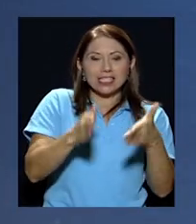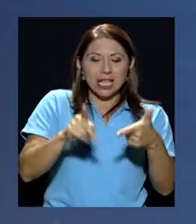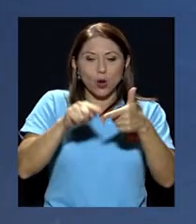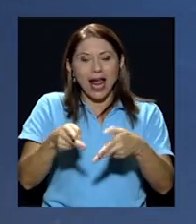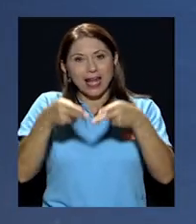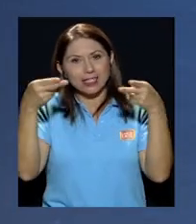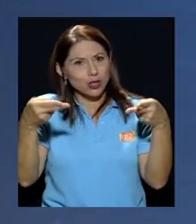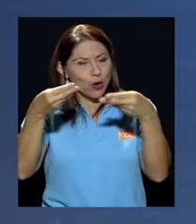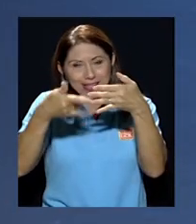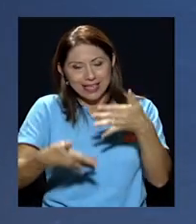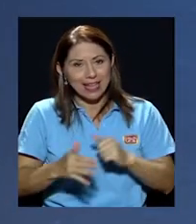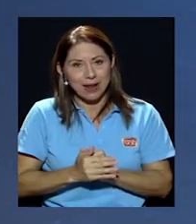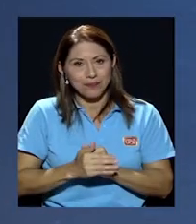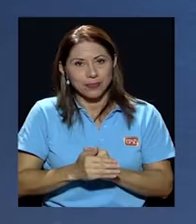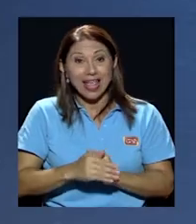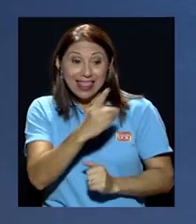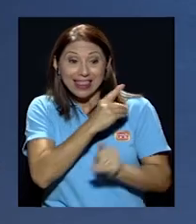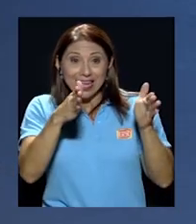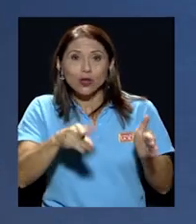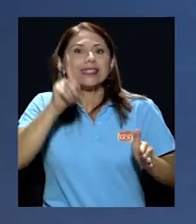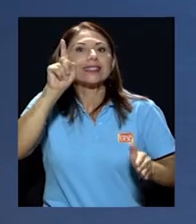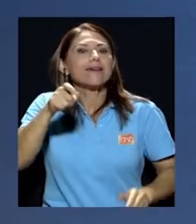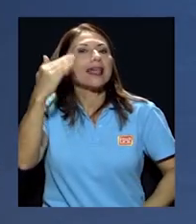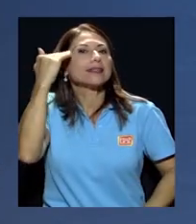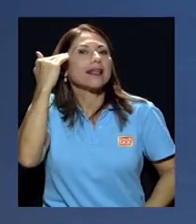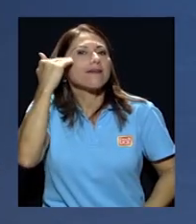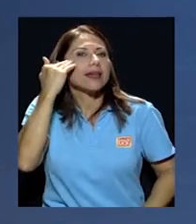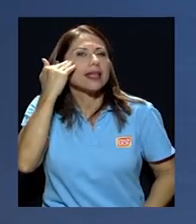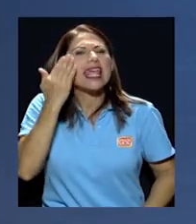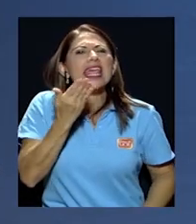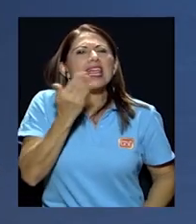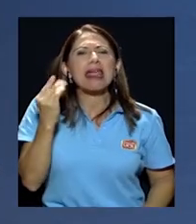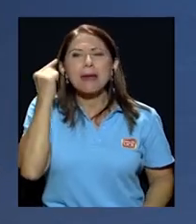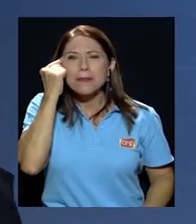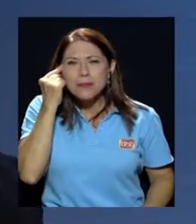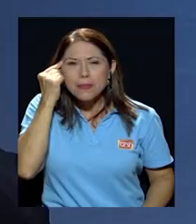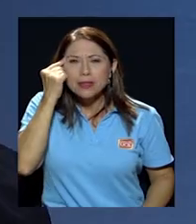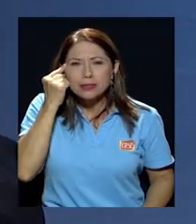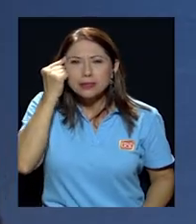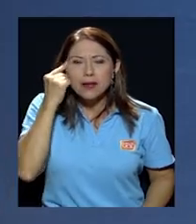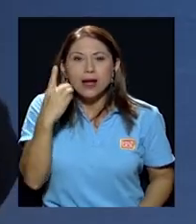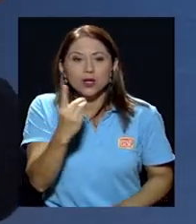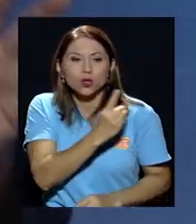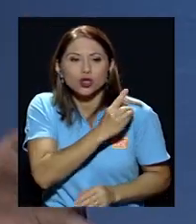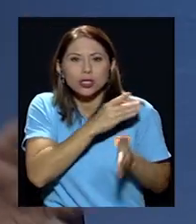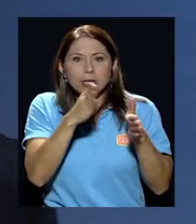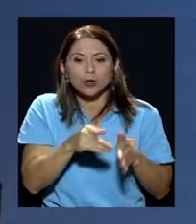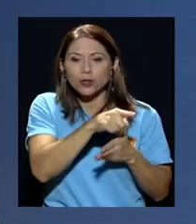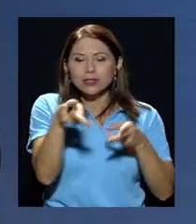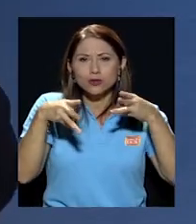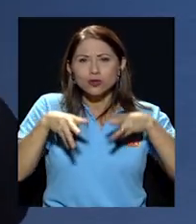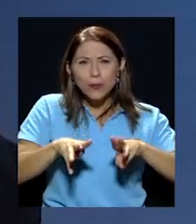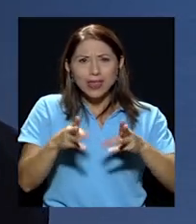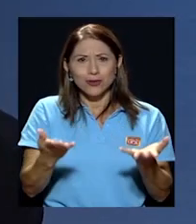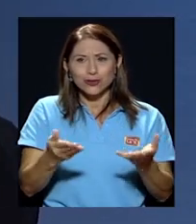etcétera tenían que saber qué sabían o qué pensaban los directores de esos medios esa junta